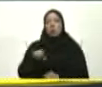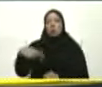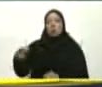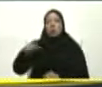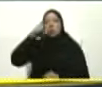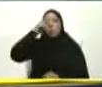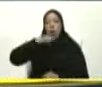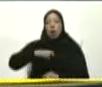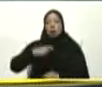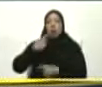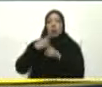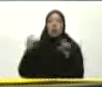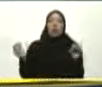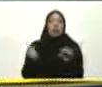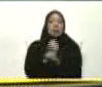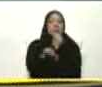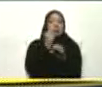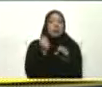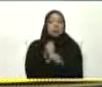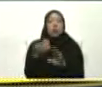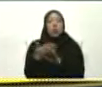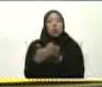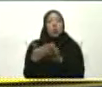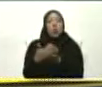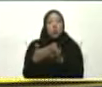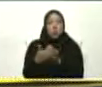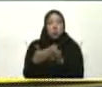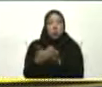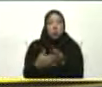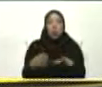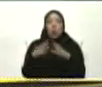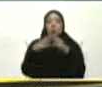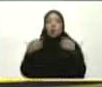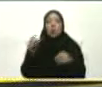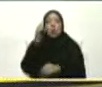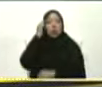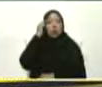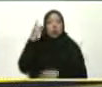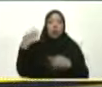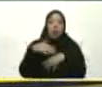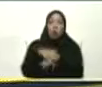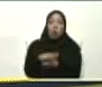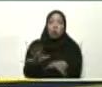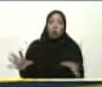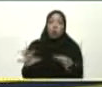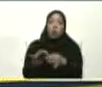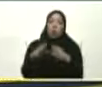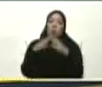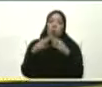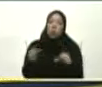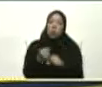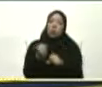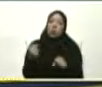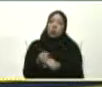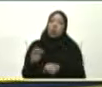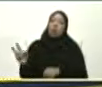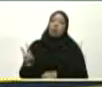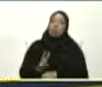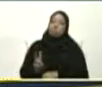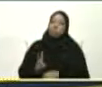Pero el trabajo Se resuelve todos los días Y tenemos que unir esfuerzo De todos Y de todas